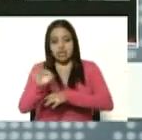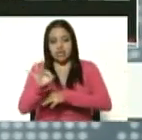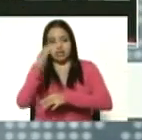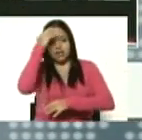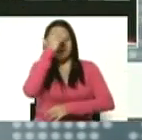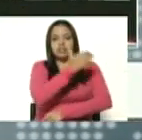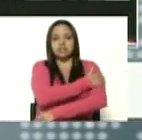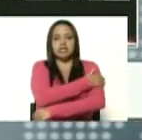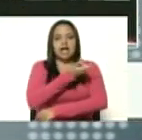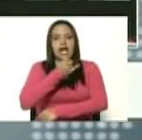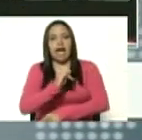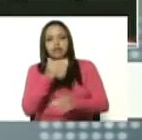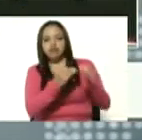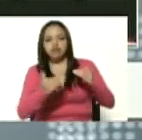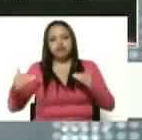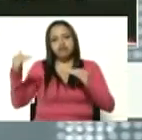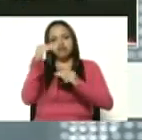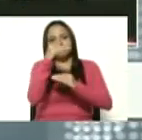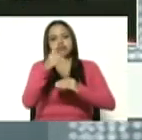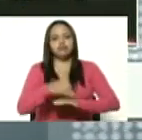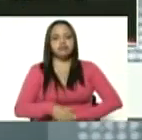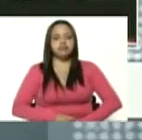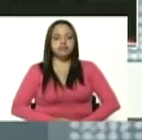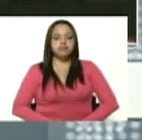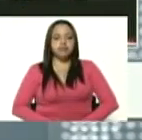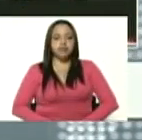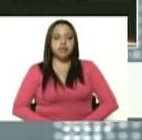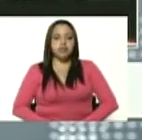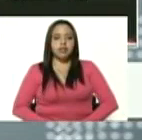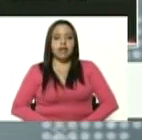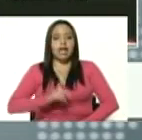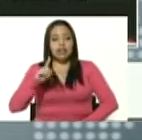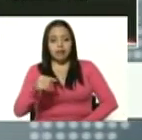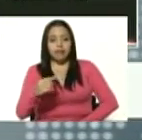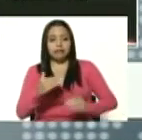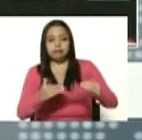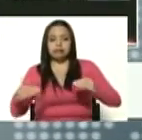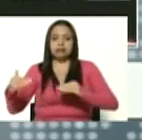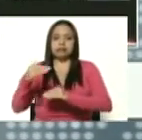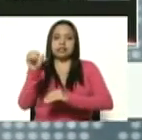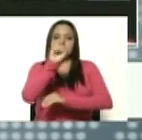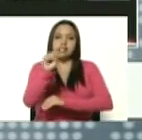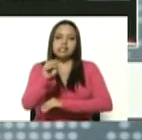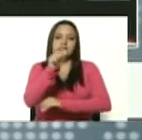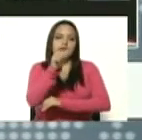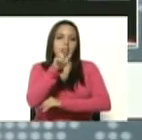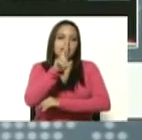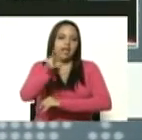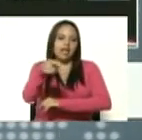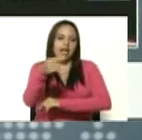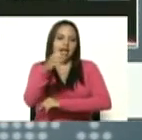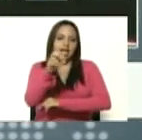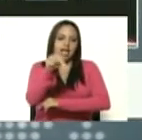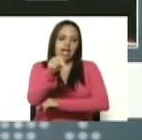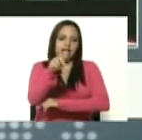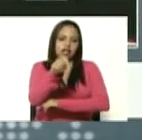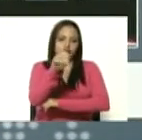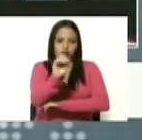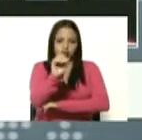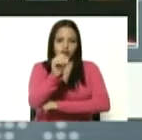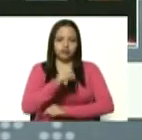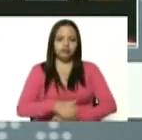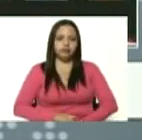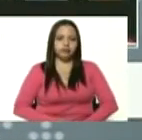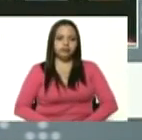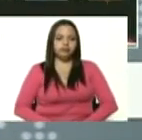Han ascendido, han ascendido a sus rangos de sargento de milicia en su grado superior inmediato,